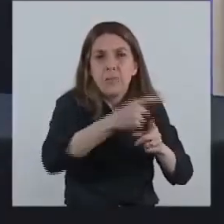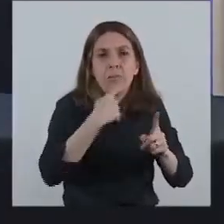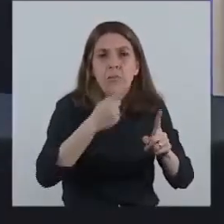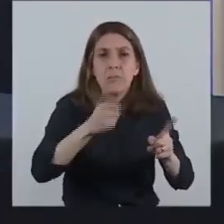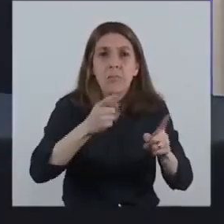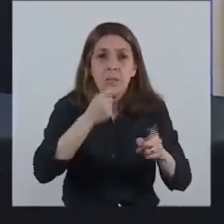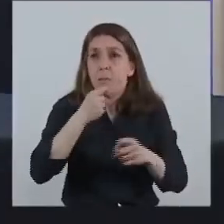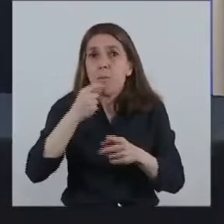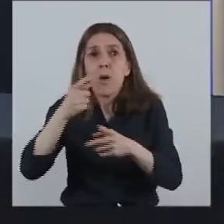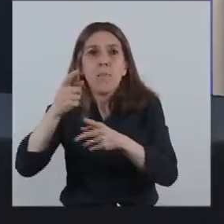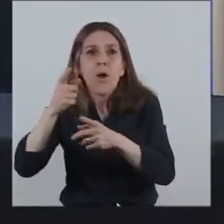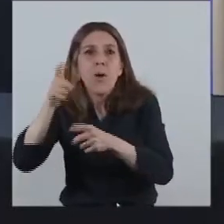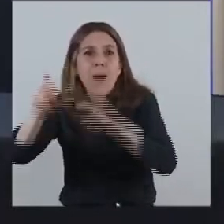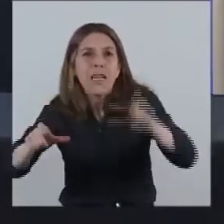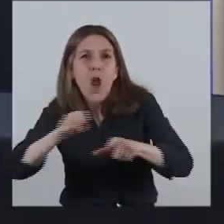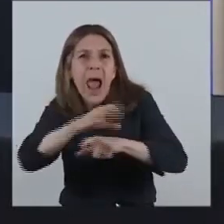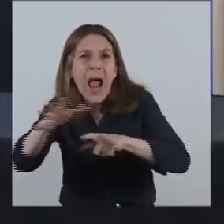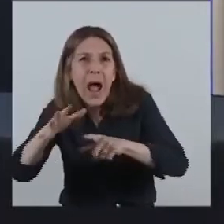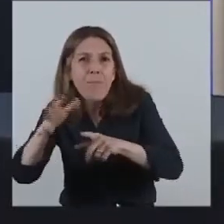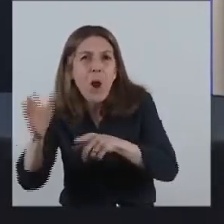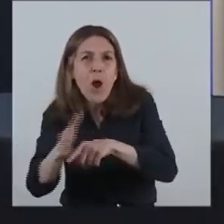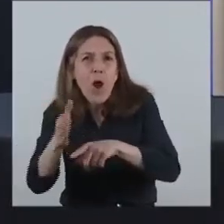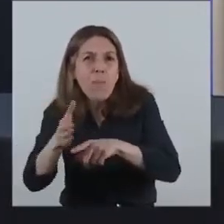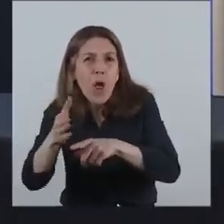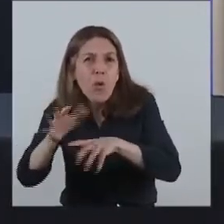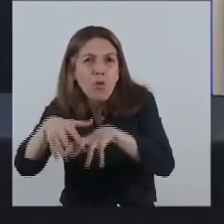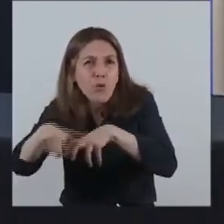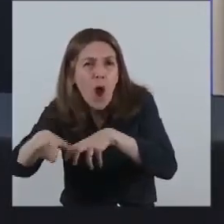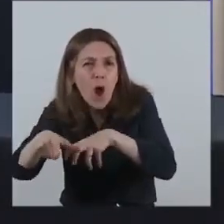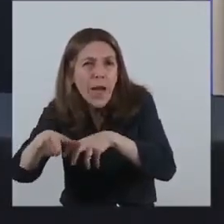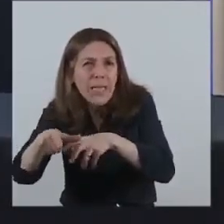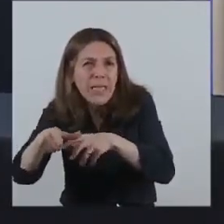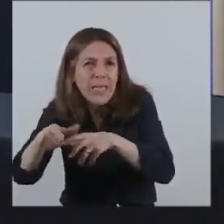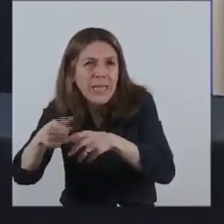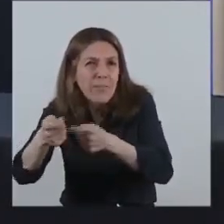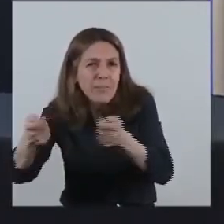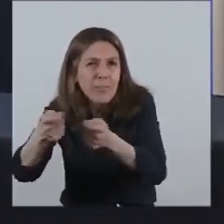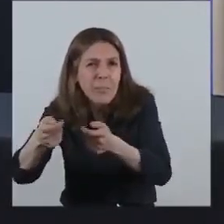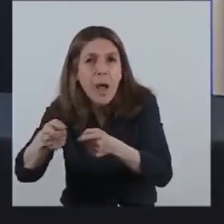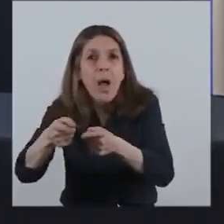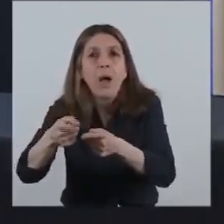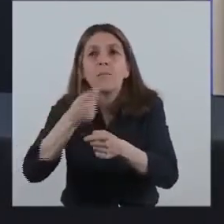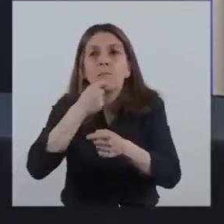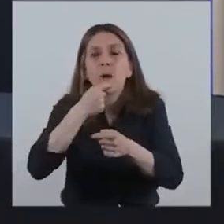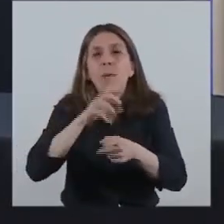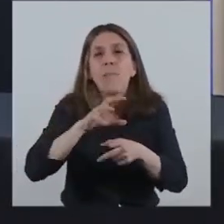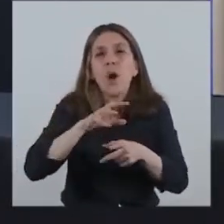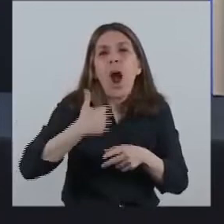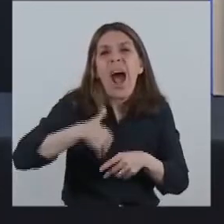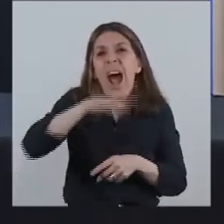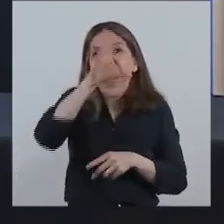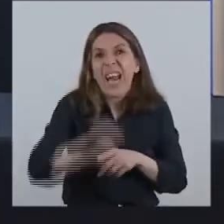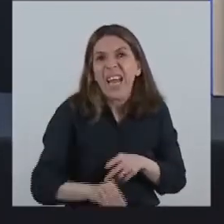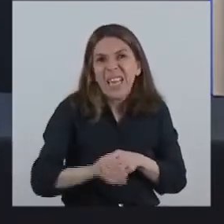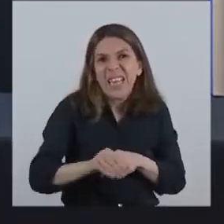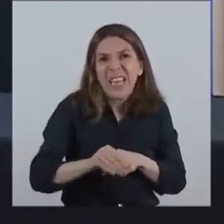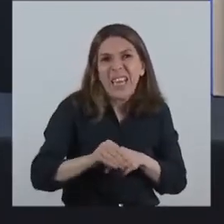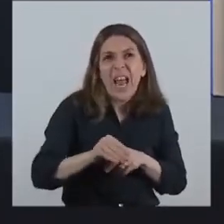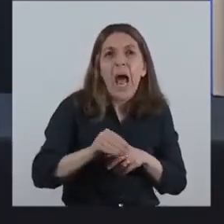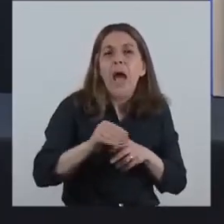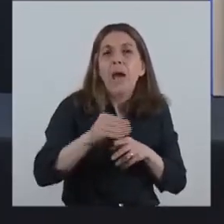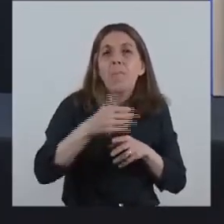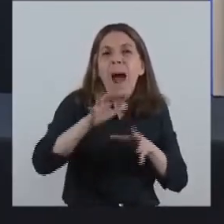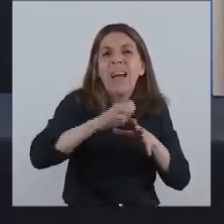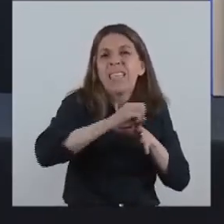a los pequeños y medianos productores serán mayores para las zonas, para las regiones más alejadas de la zona núcleo del